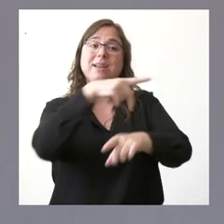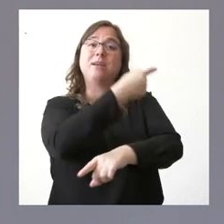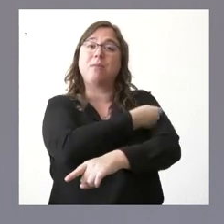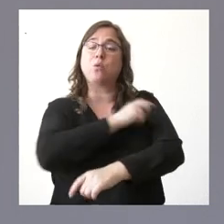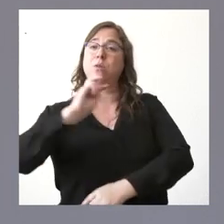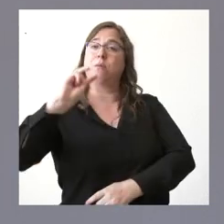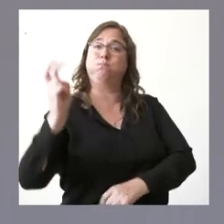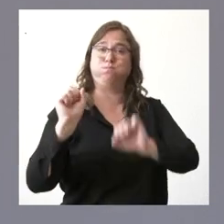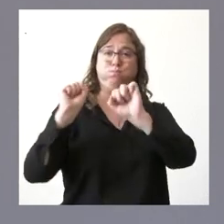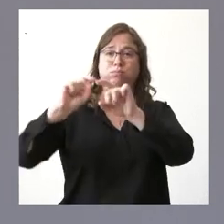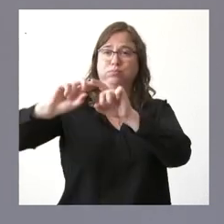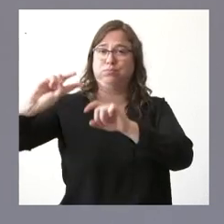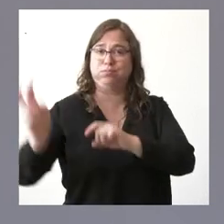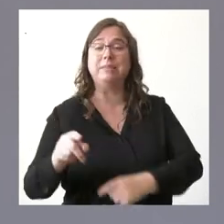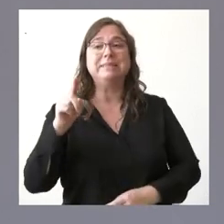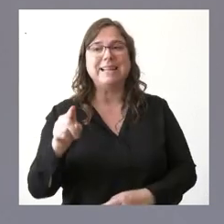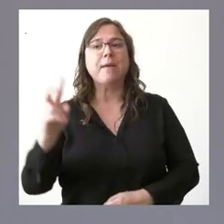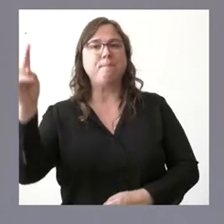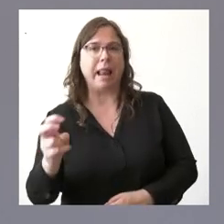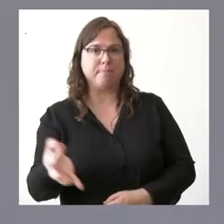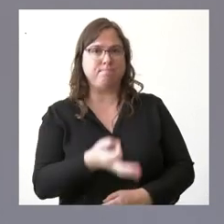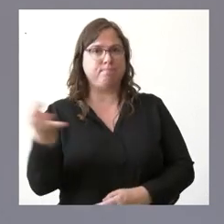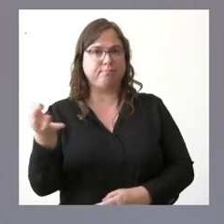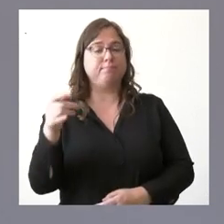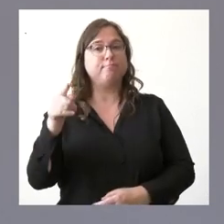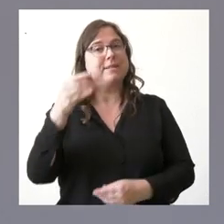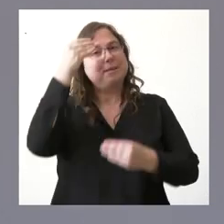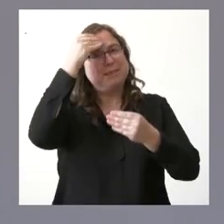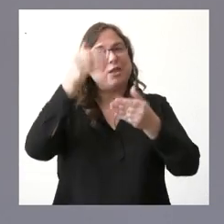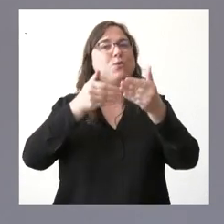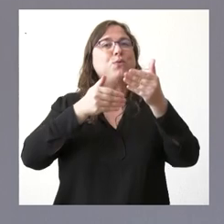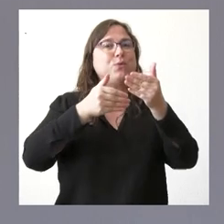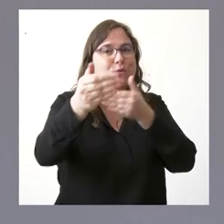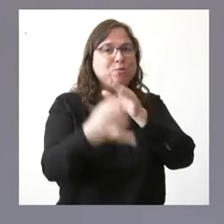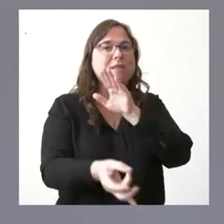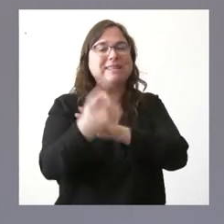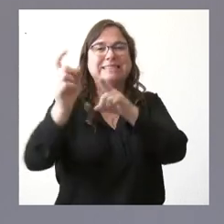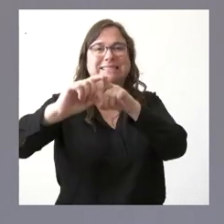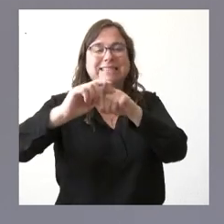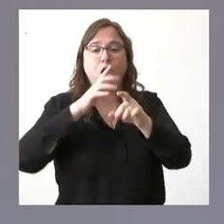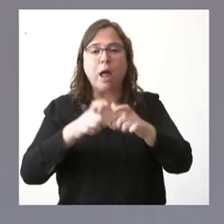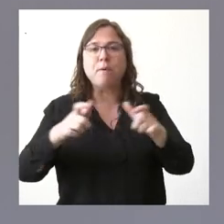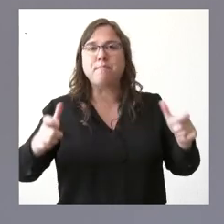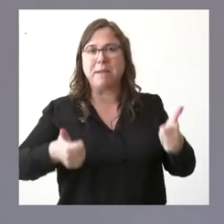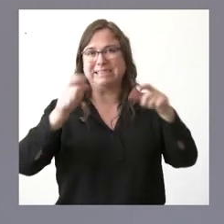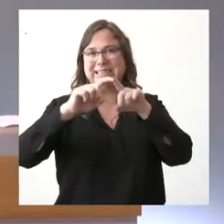por tanto que sea también eficaz y pensando en esa otra variante que es la que está más generalizada en este contexto